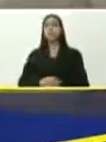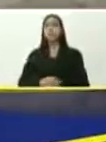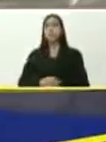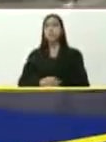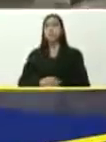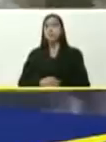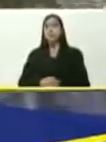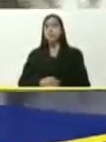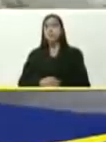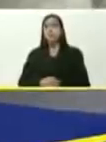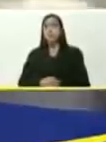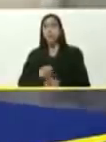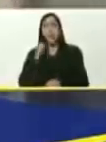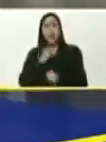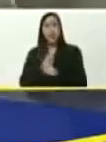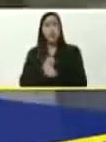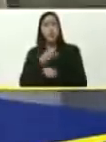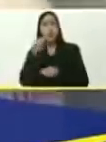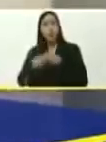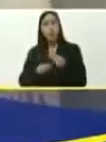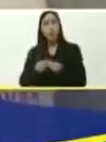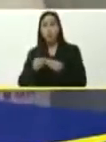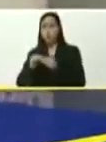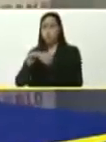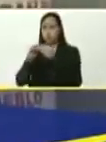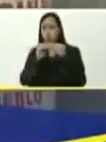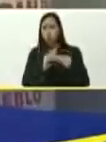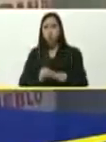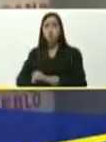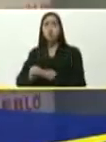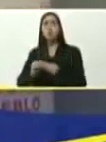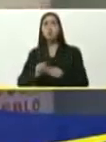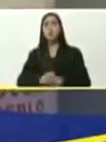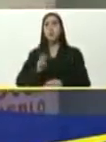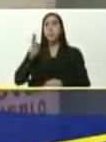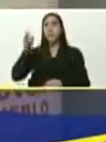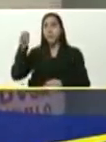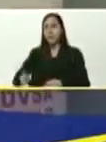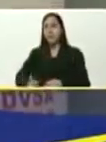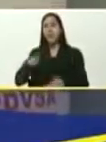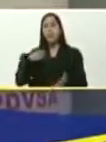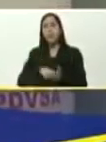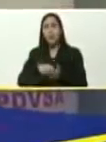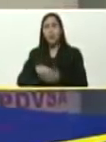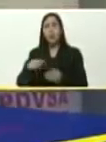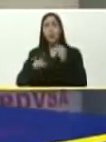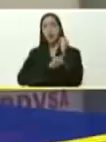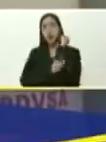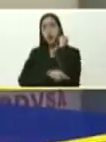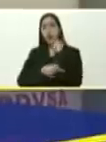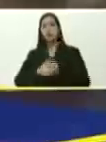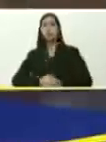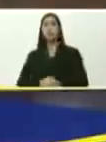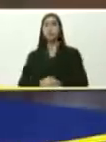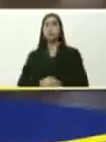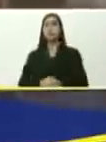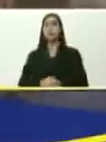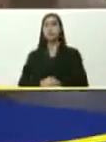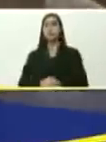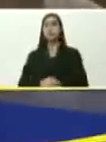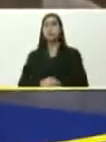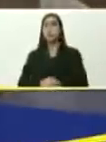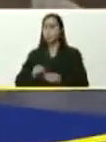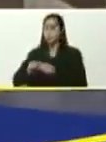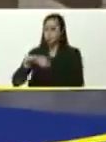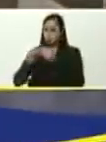por el extraordinario trabajo, que han hecho, en recuperar la redoma de Petare, ahora es un parque infantil, y así como recuperamos, la redoma, presidente, tenemos que ir